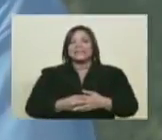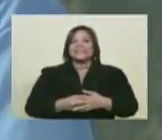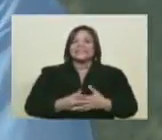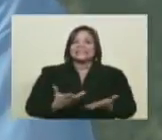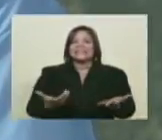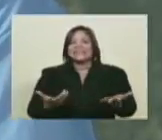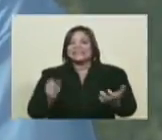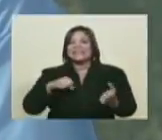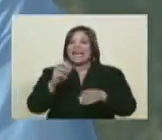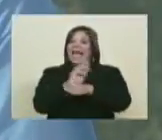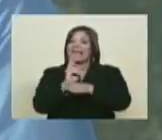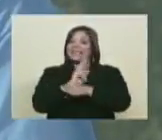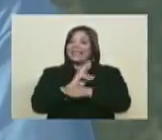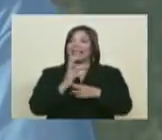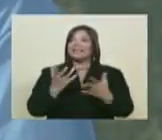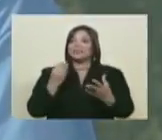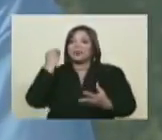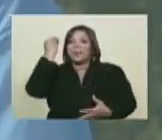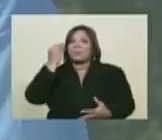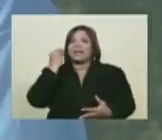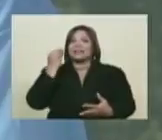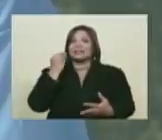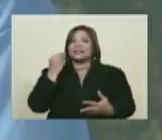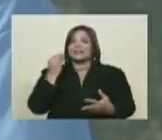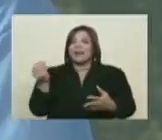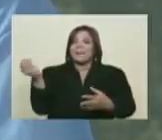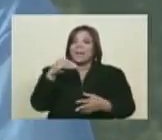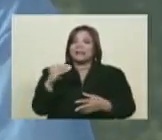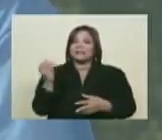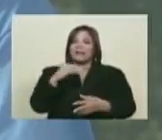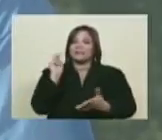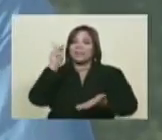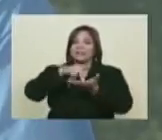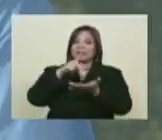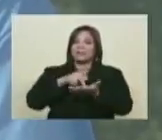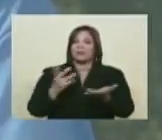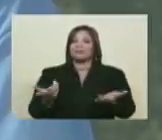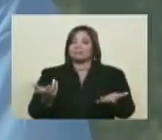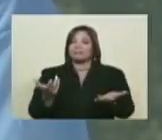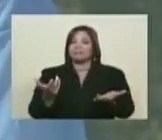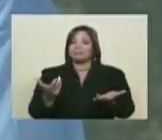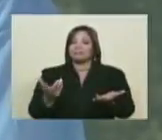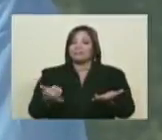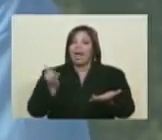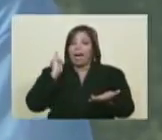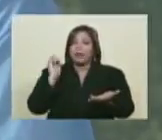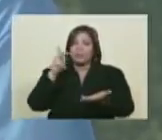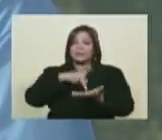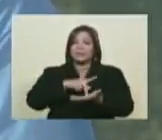Bueno, acelerar la marcha, creo yo, es generando aún más participación que existe.